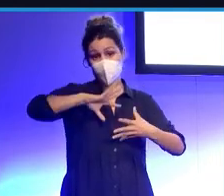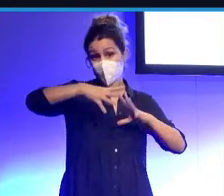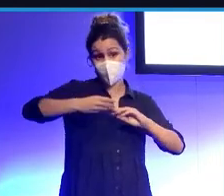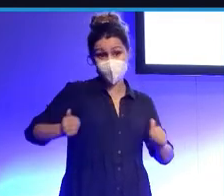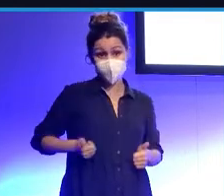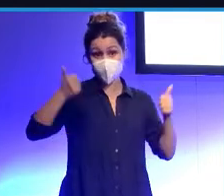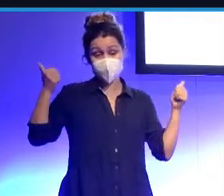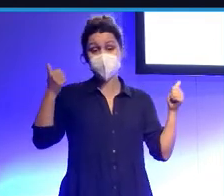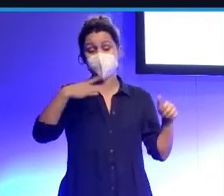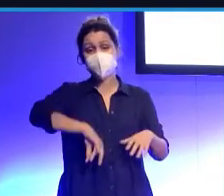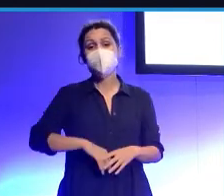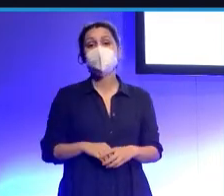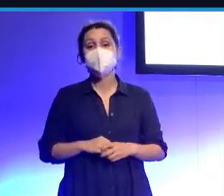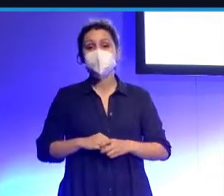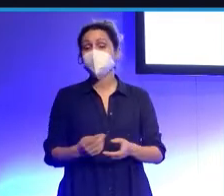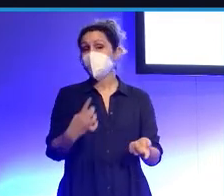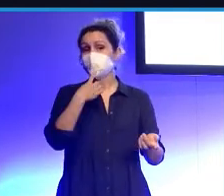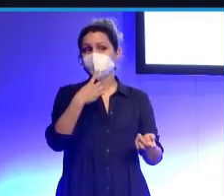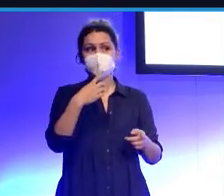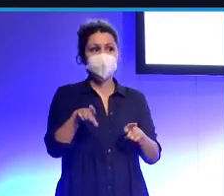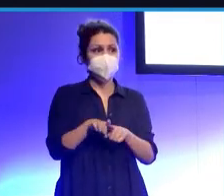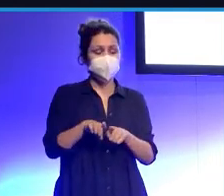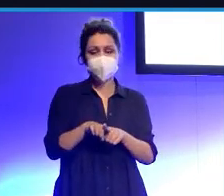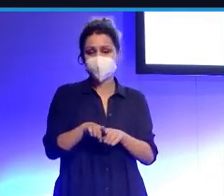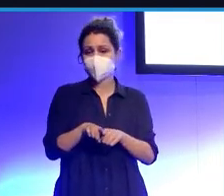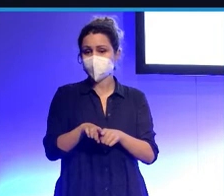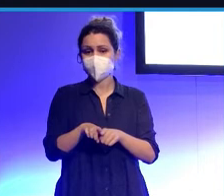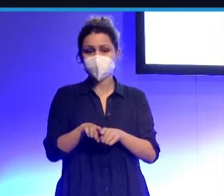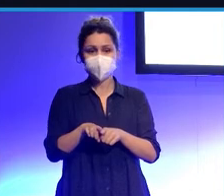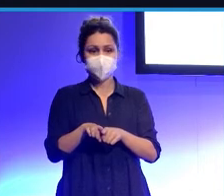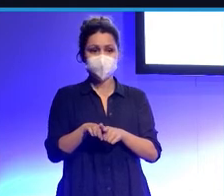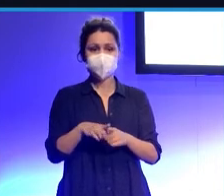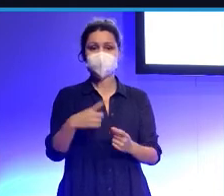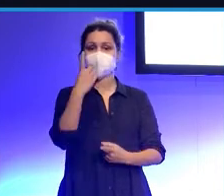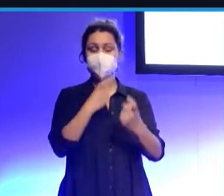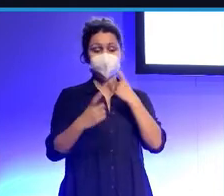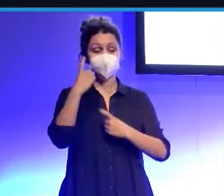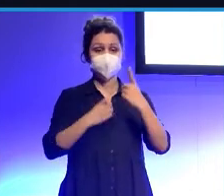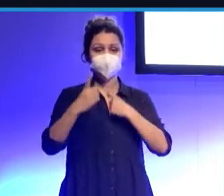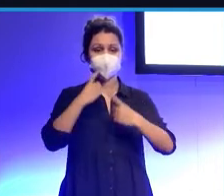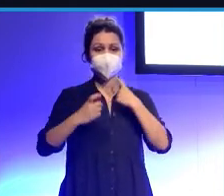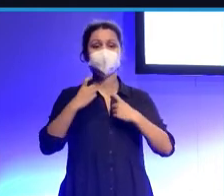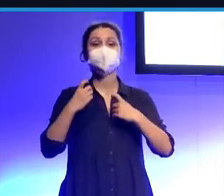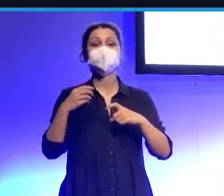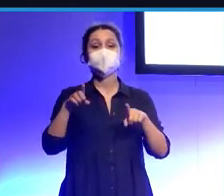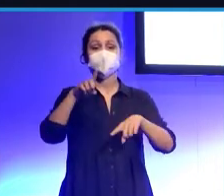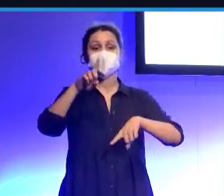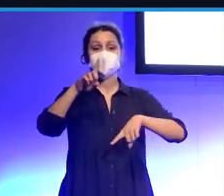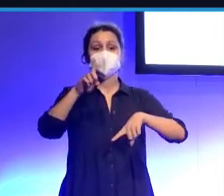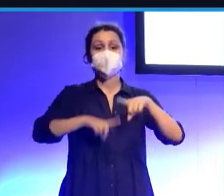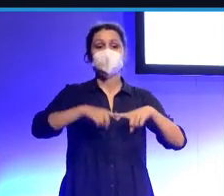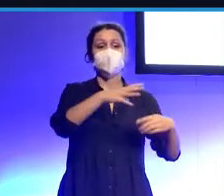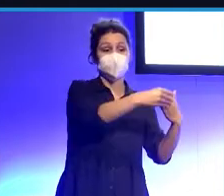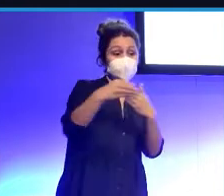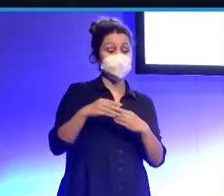Entonces, bueno, lo que decía, ¿no? Al final que nosotros somos una consultora, nosotros, nuestros clientes nos preguntan, oye, cualquier necesidad que tenga, ¿no? Se me ha lesionado mi lateral